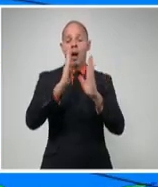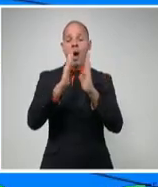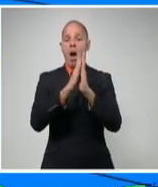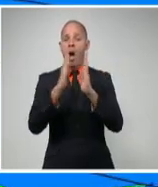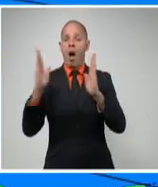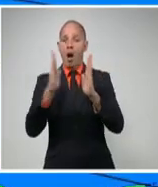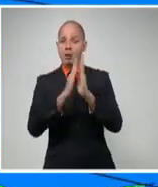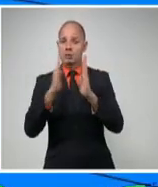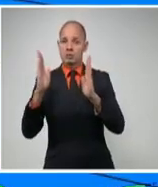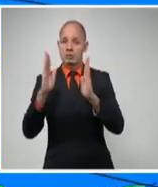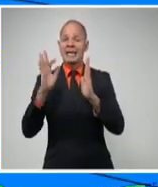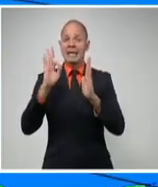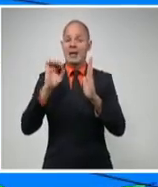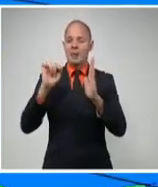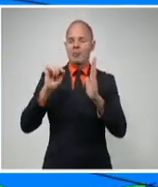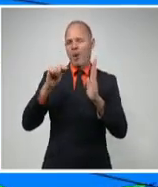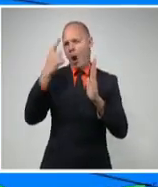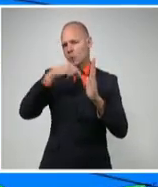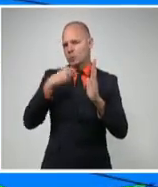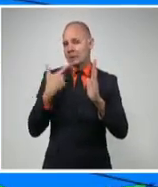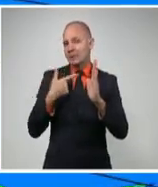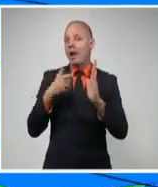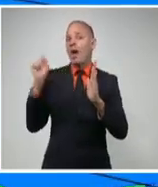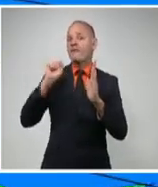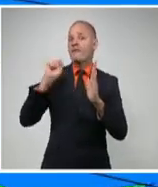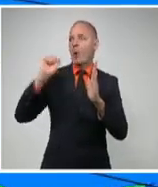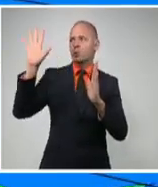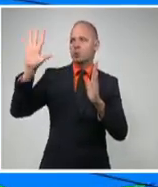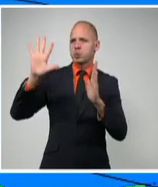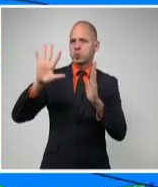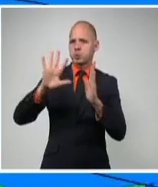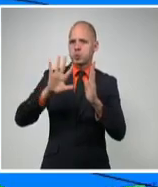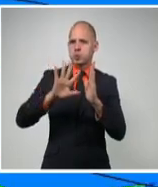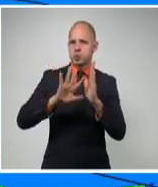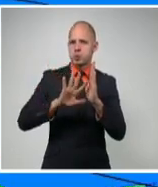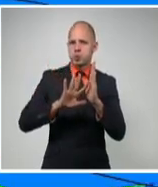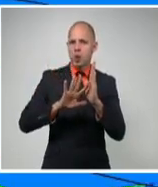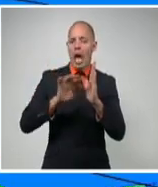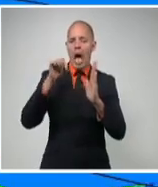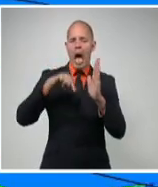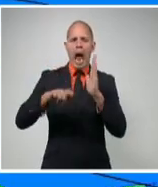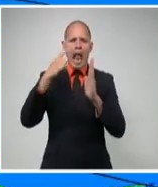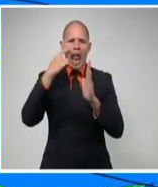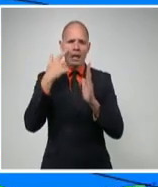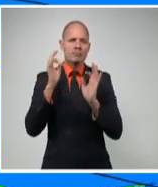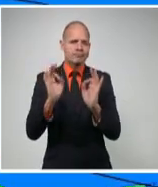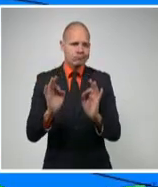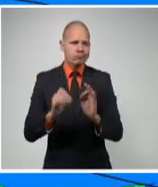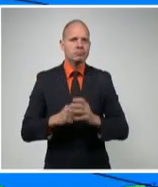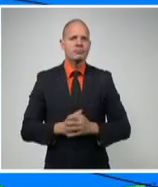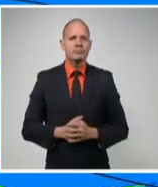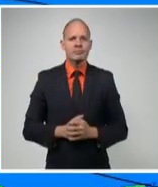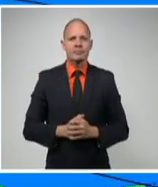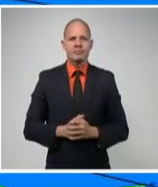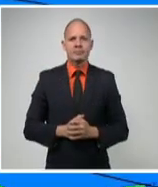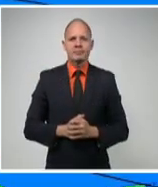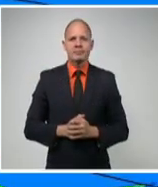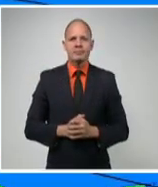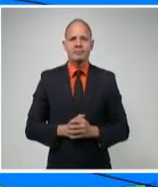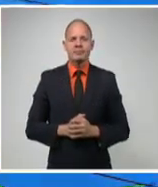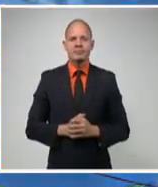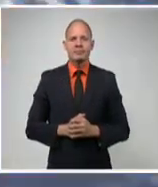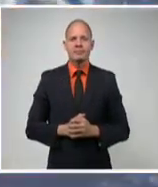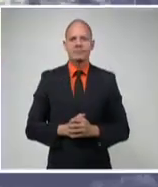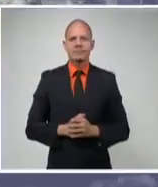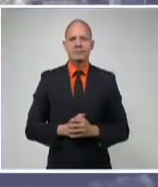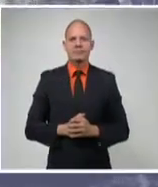Un frente frío que se movió al norte de nuestras latitudes ha dado paso a la influencia de las altas presiones y por eso se puede observar